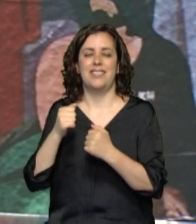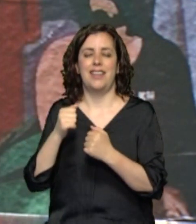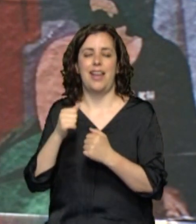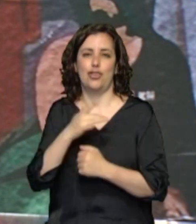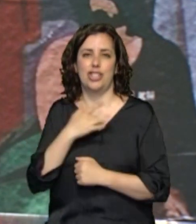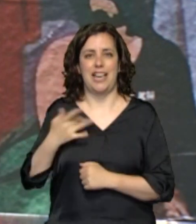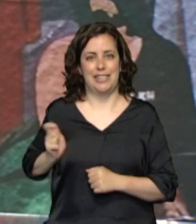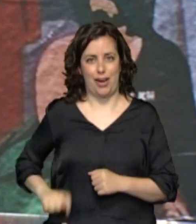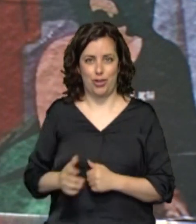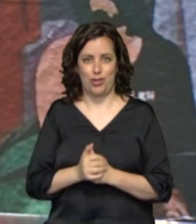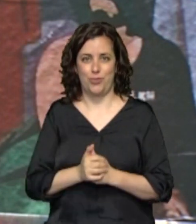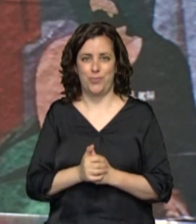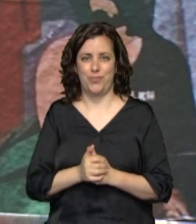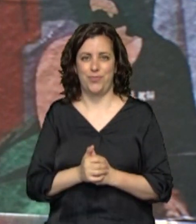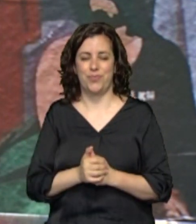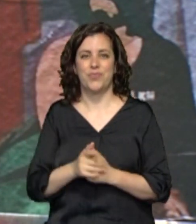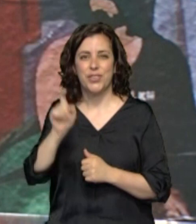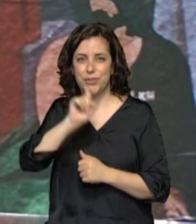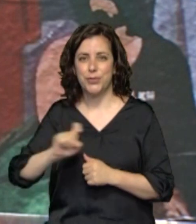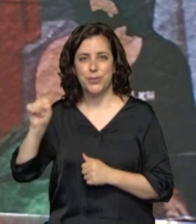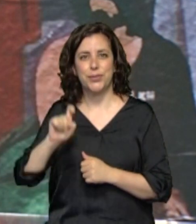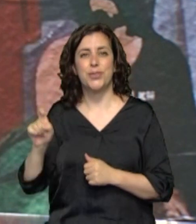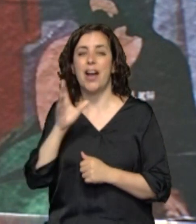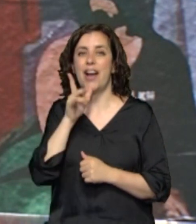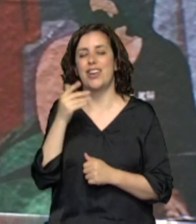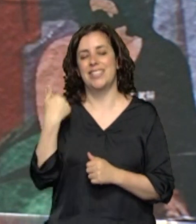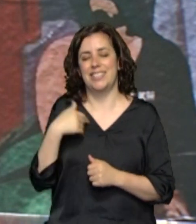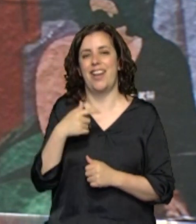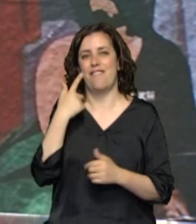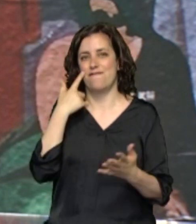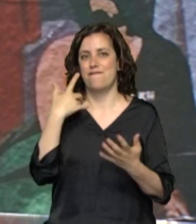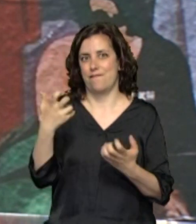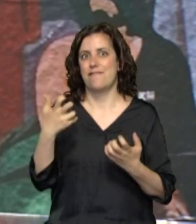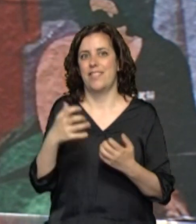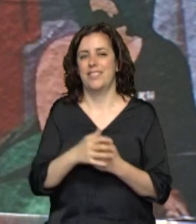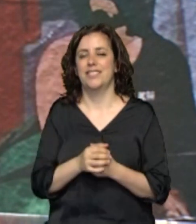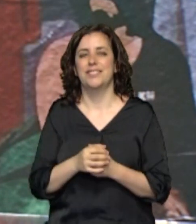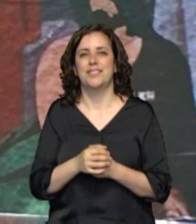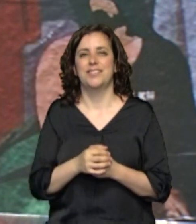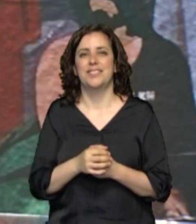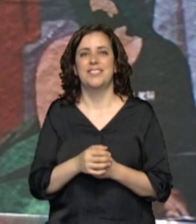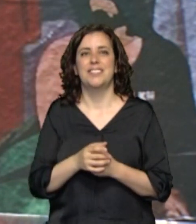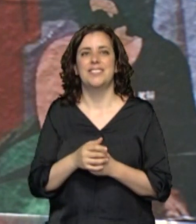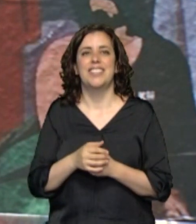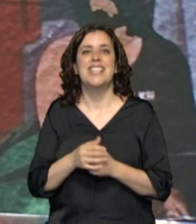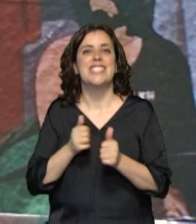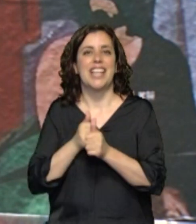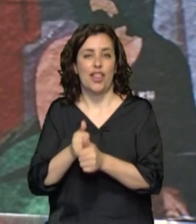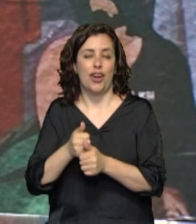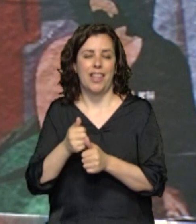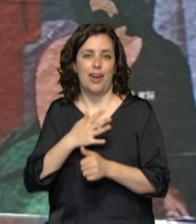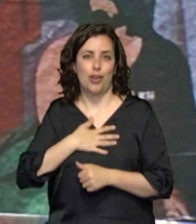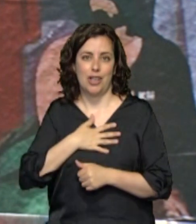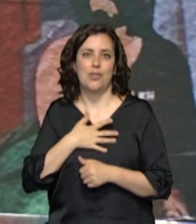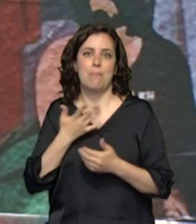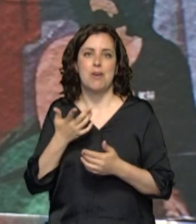confinamiento para mostrar su nueva obra. El conocido ya como Vanskin Pamplones, del cual es un gran seguidor, nos explica cómo surgió su